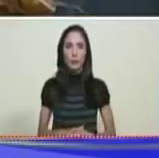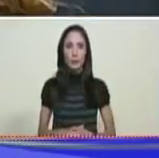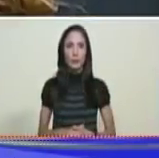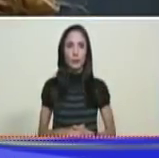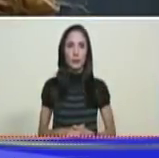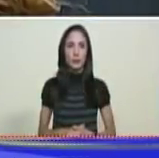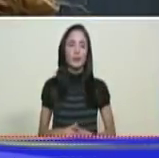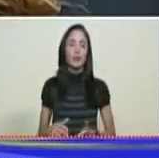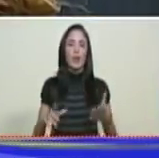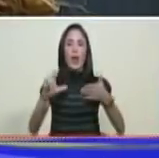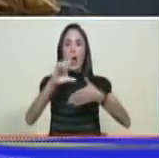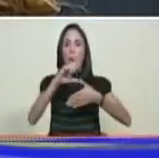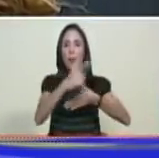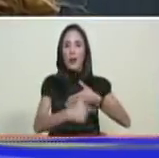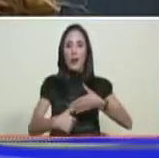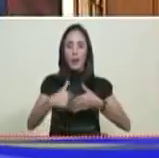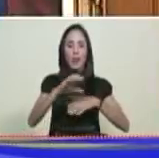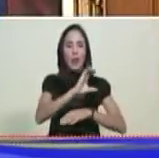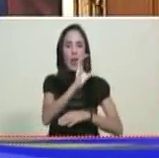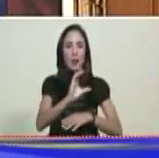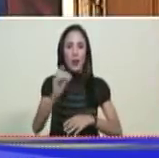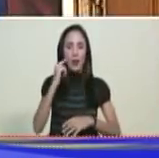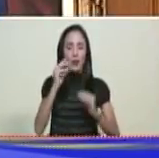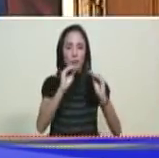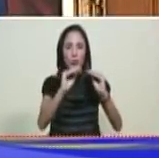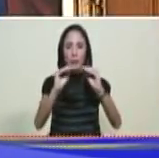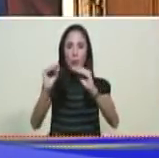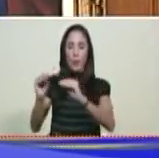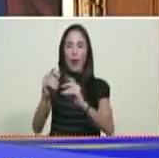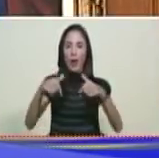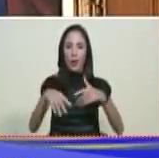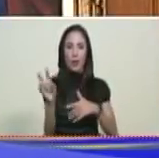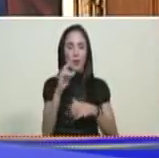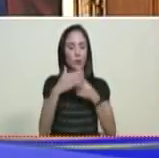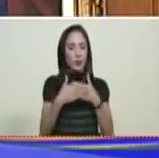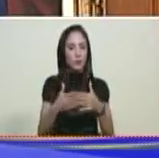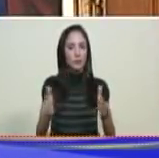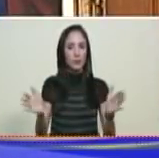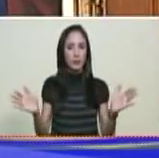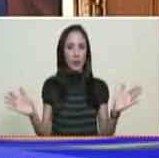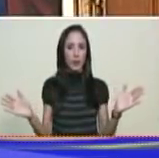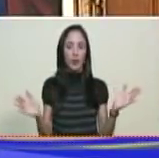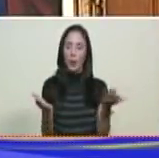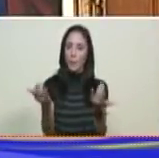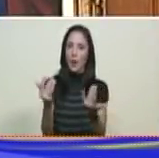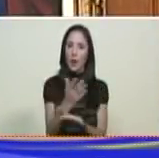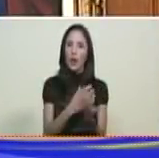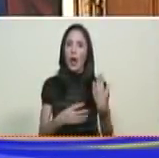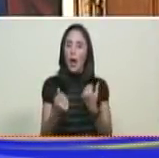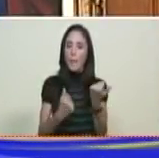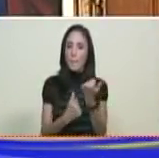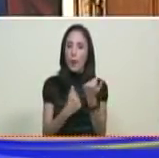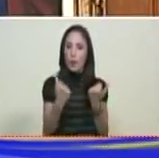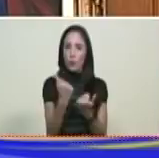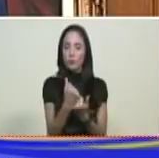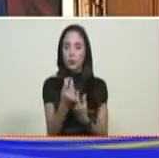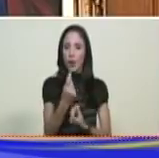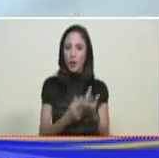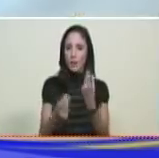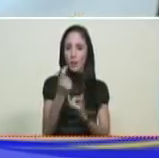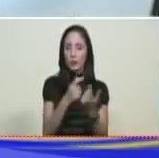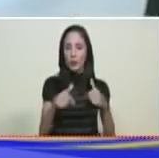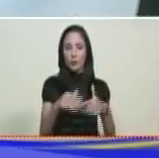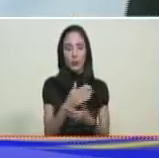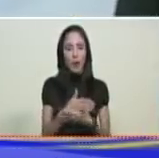de América Latina, del Caribe. Venezuela está de puertas abiertas a la inversión internacional en